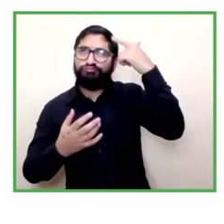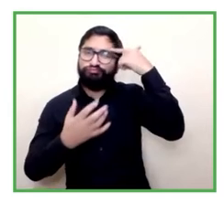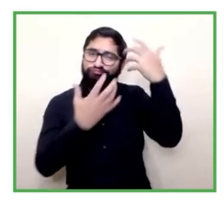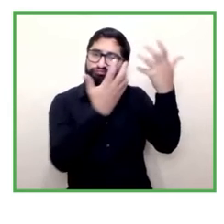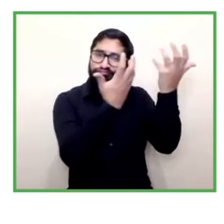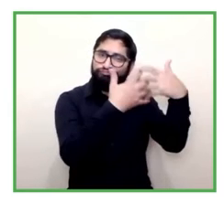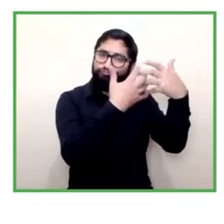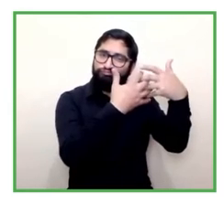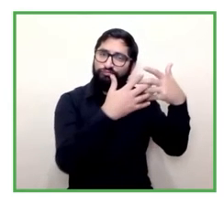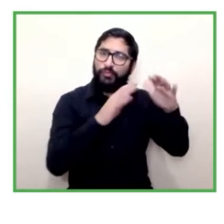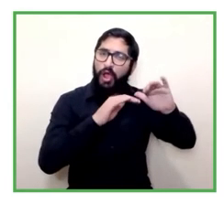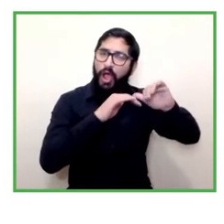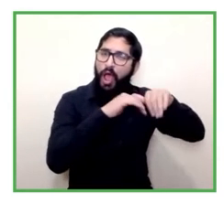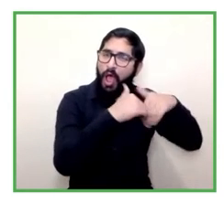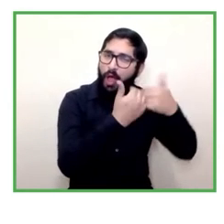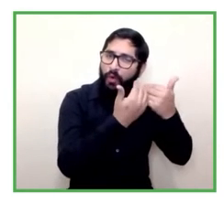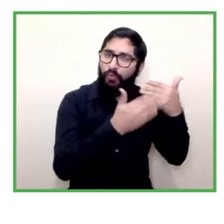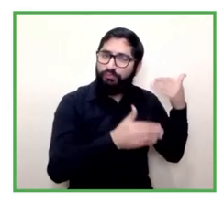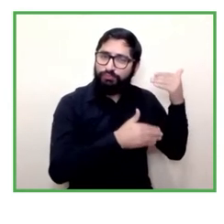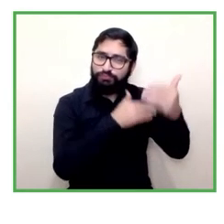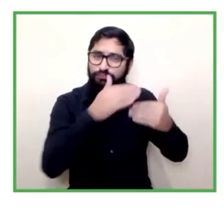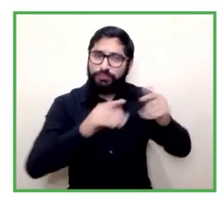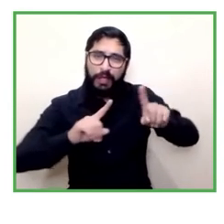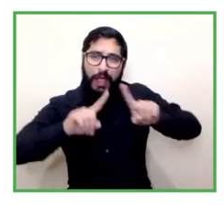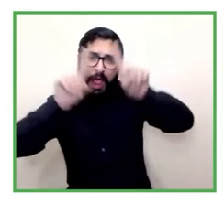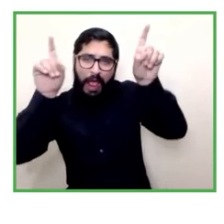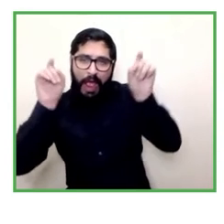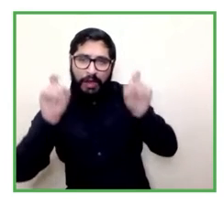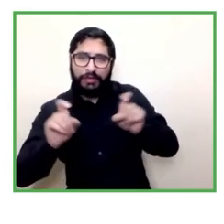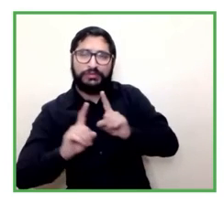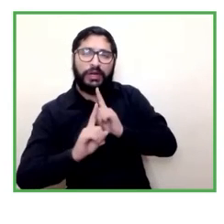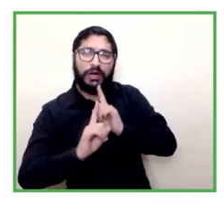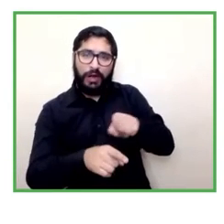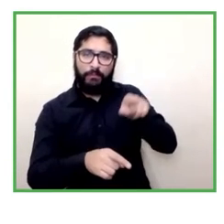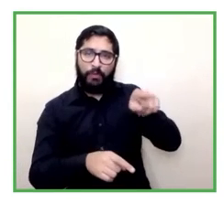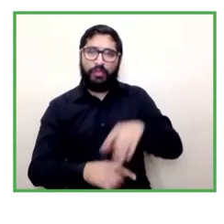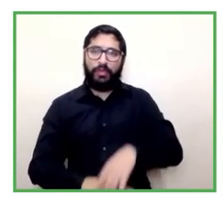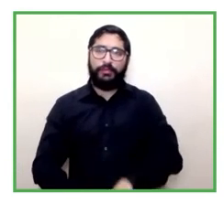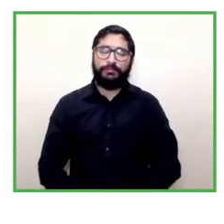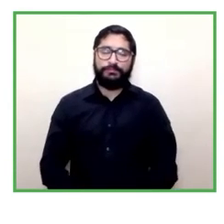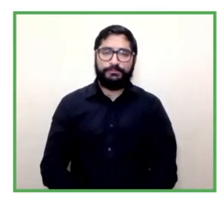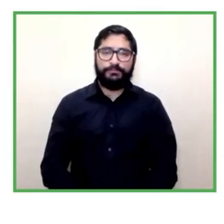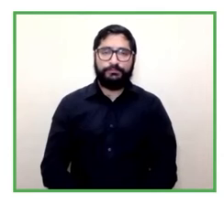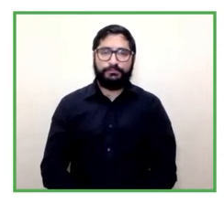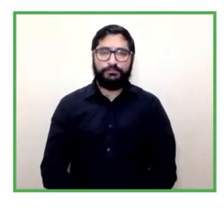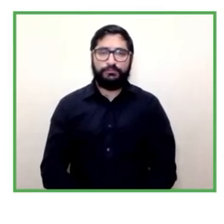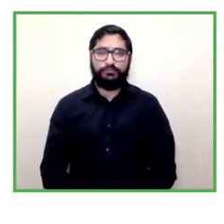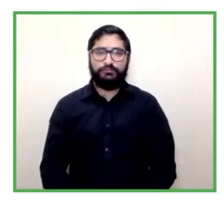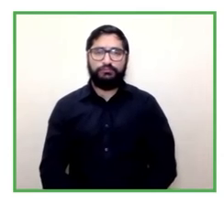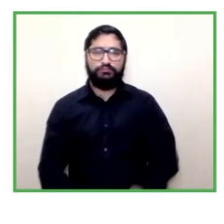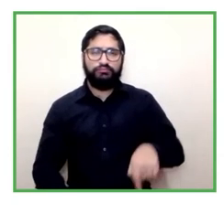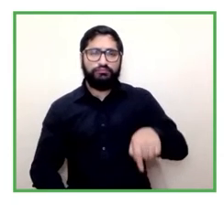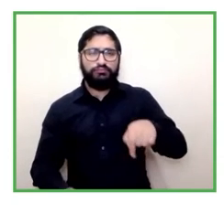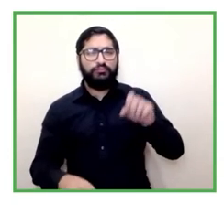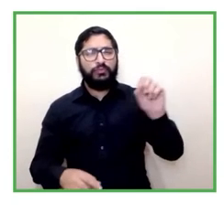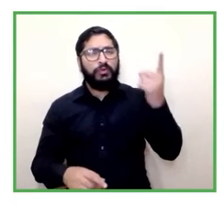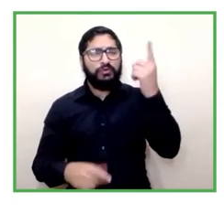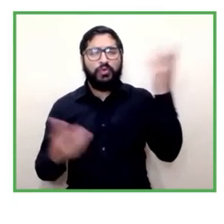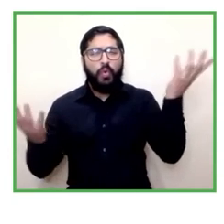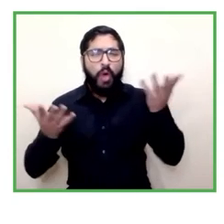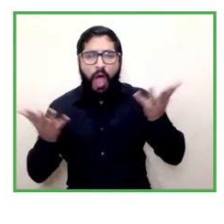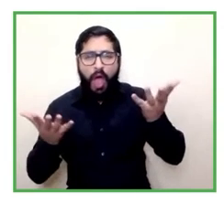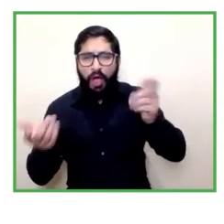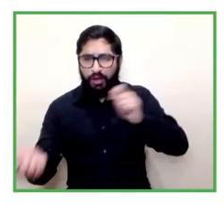primero preguntarle cuáles son los cambios que han observado en este periodo que se han